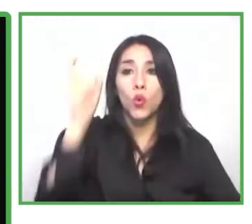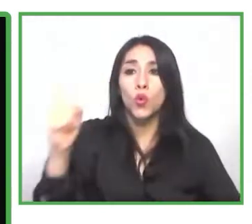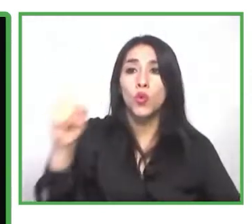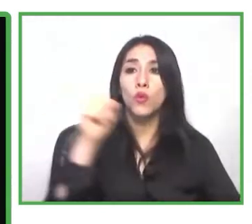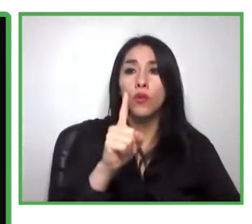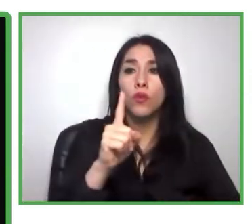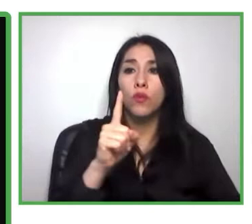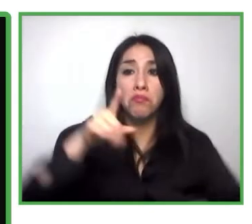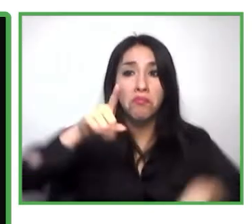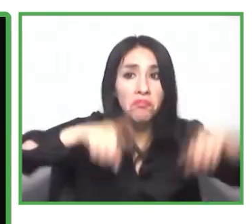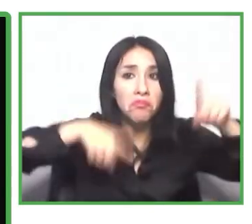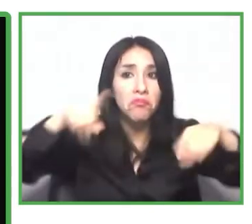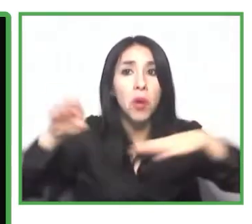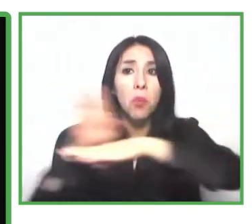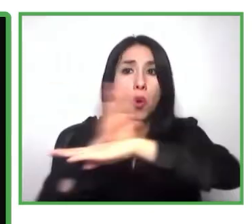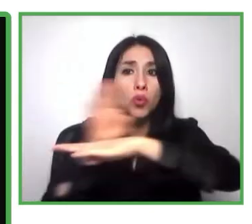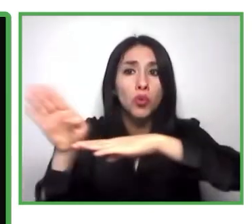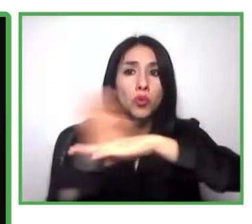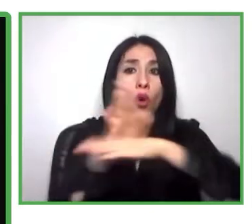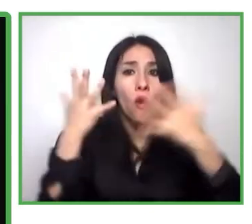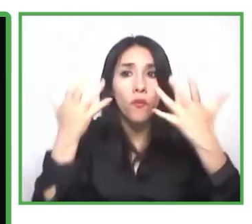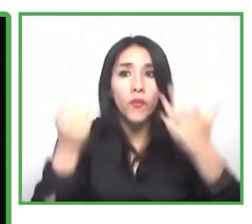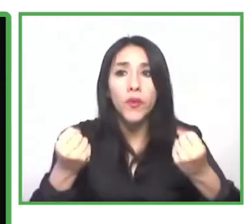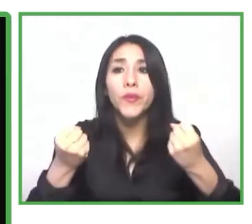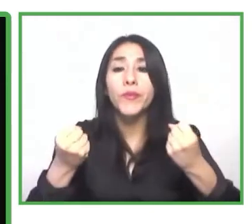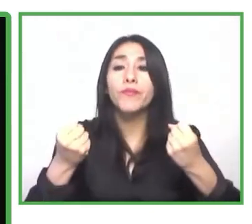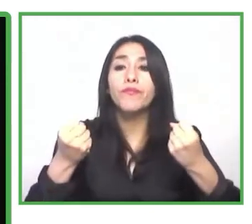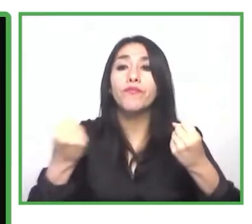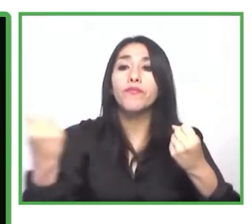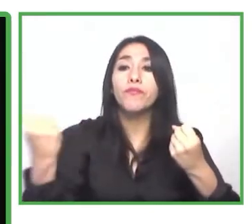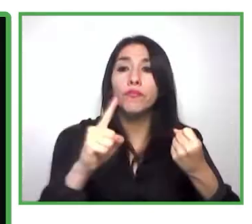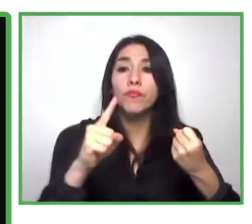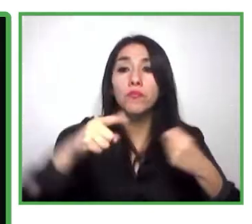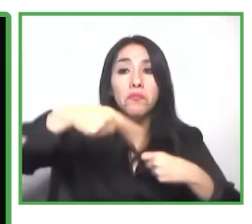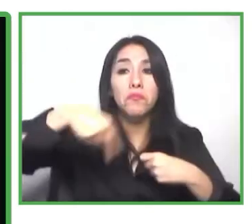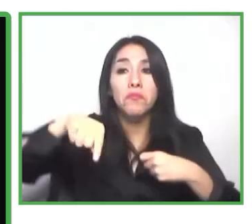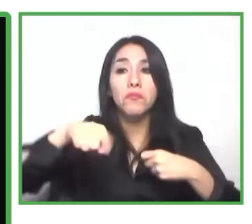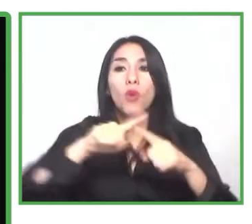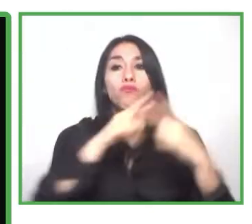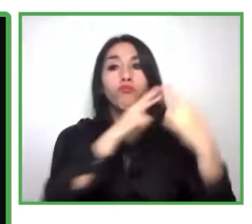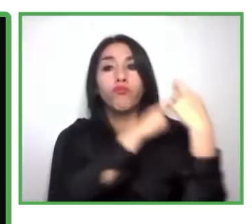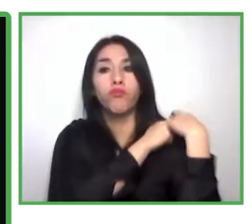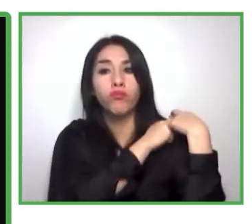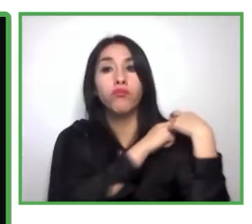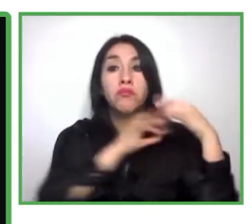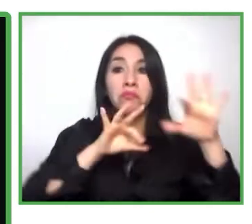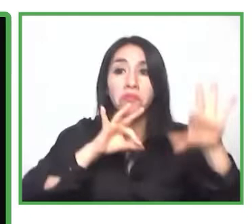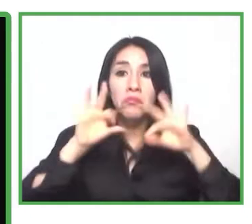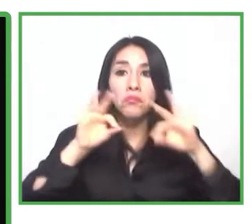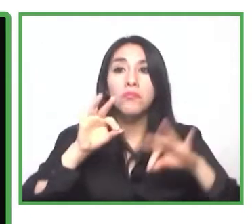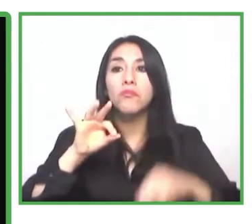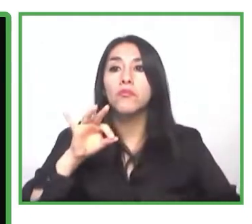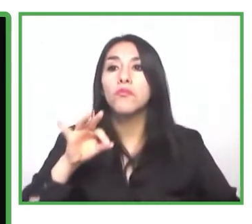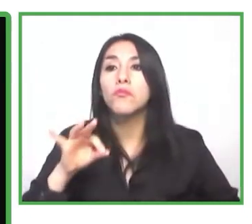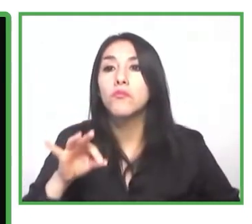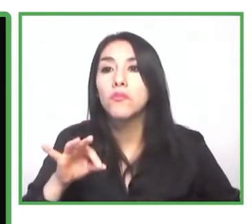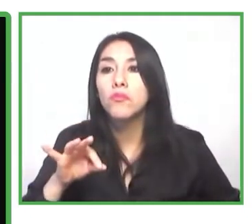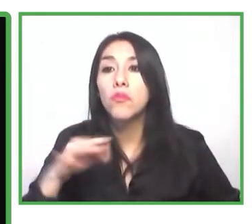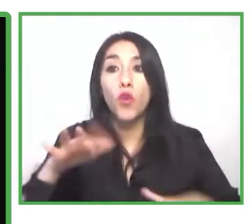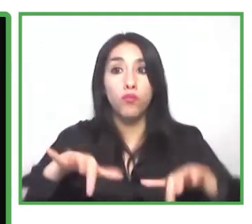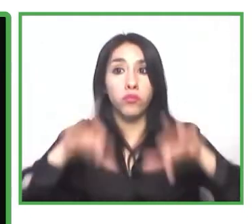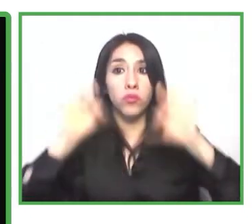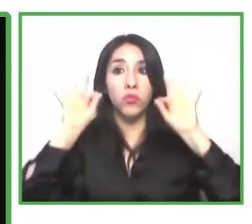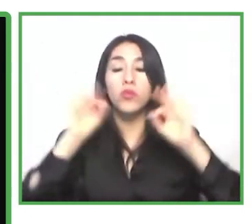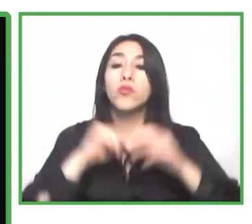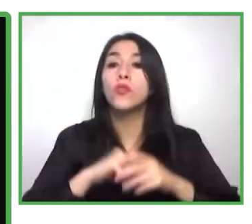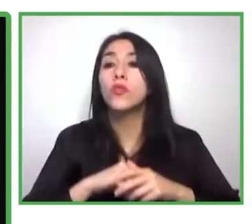tradiciones de reclutar talento? Lo que buscamos lograr, entiendo, es que se vea el talento más allá